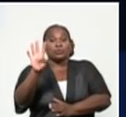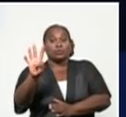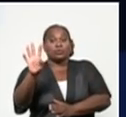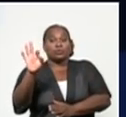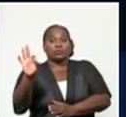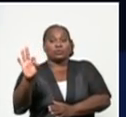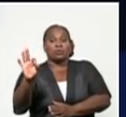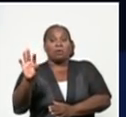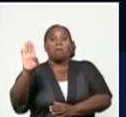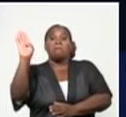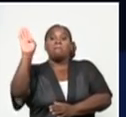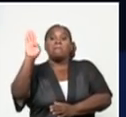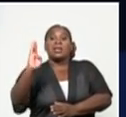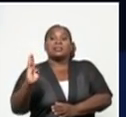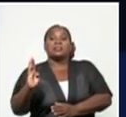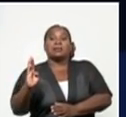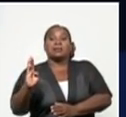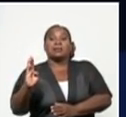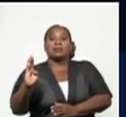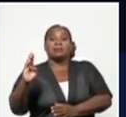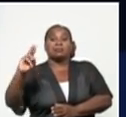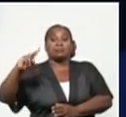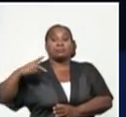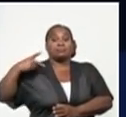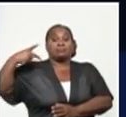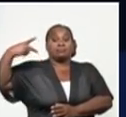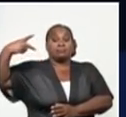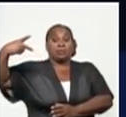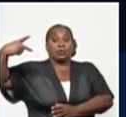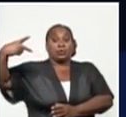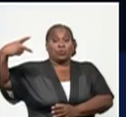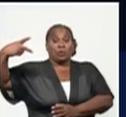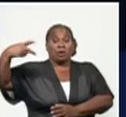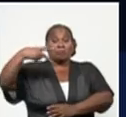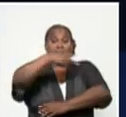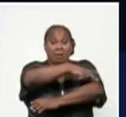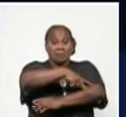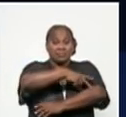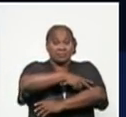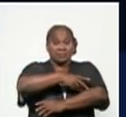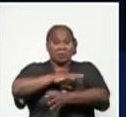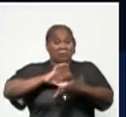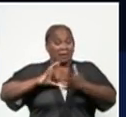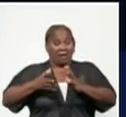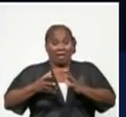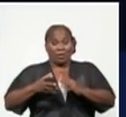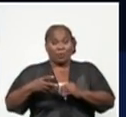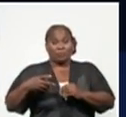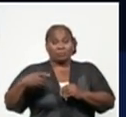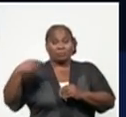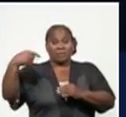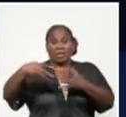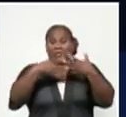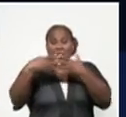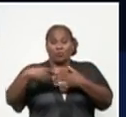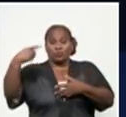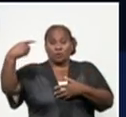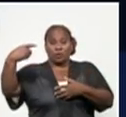Brasil, que también se ha mantenido en el segundo lugar en complejidad en el mundo, pues 1